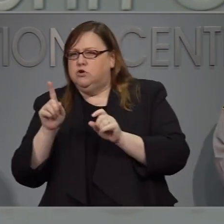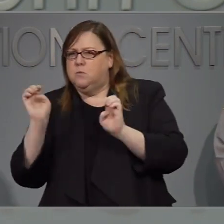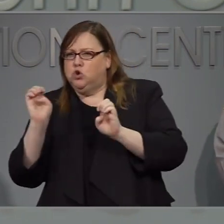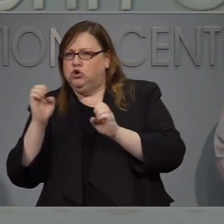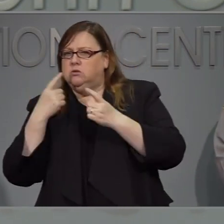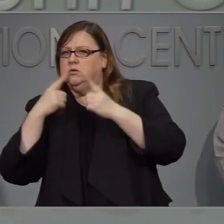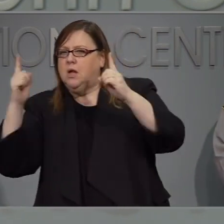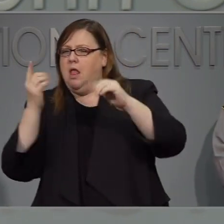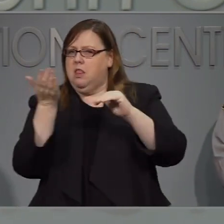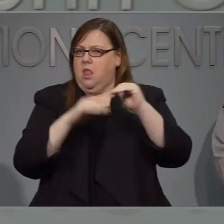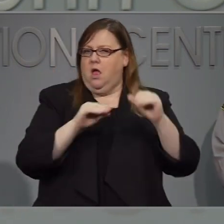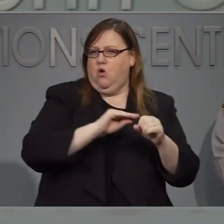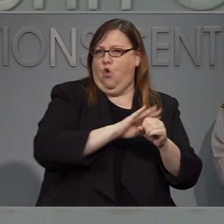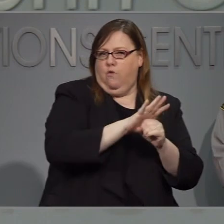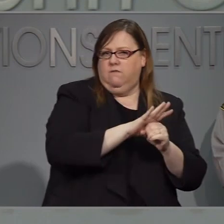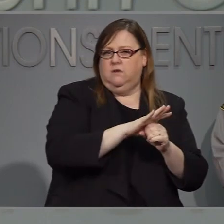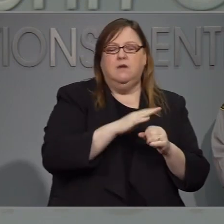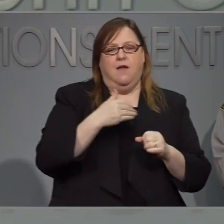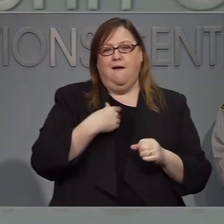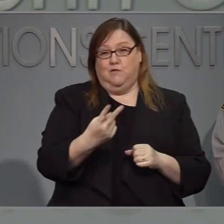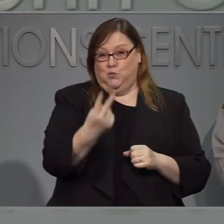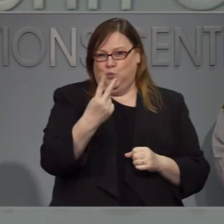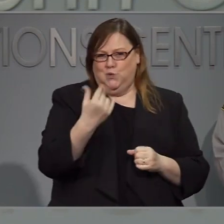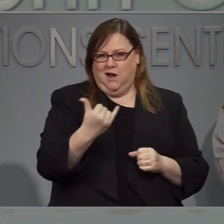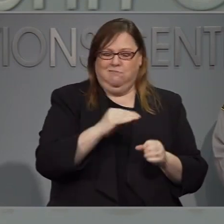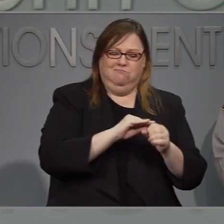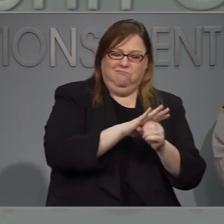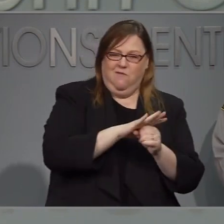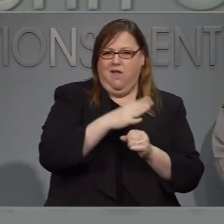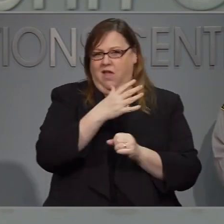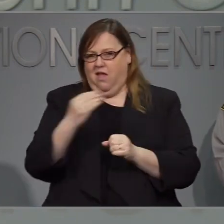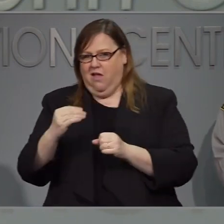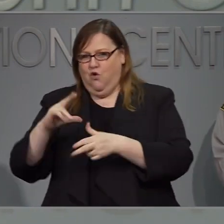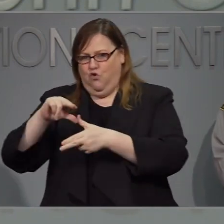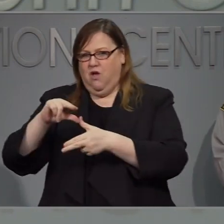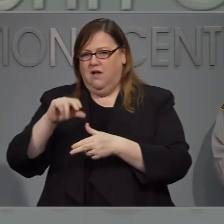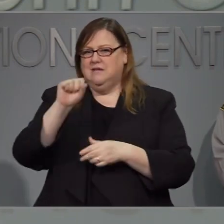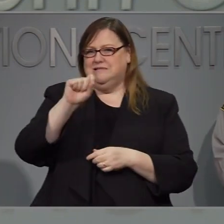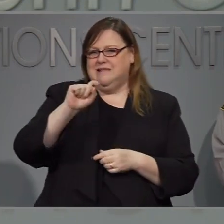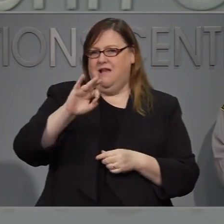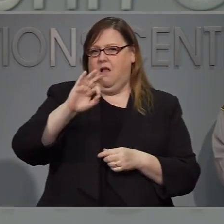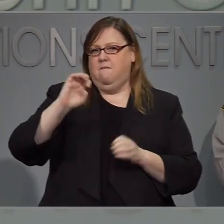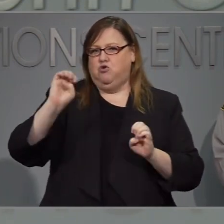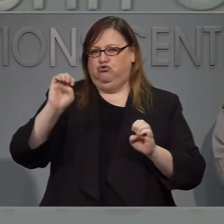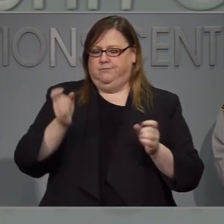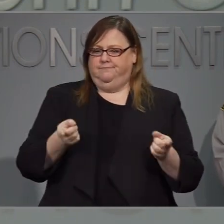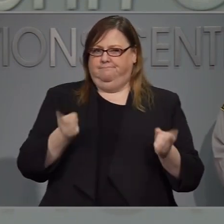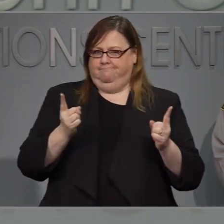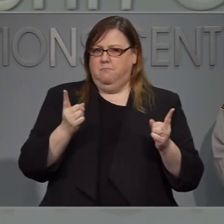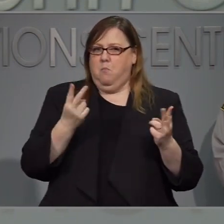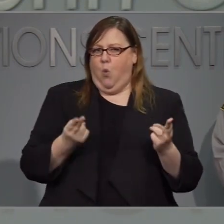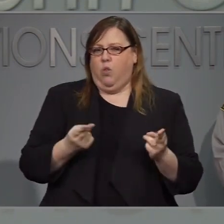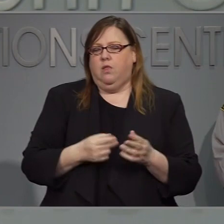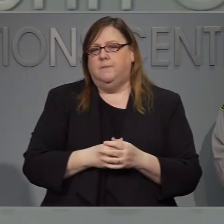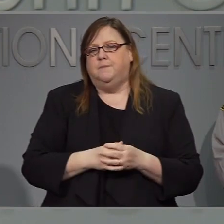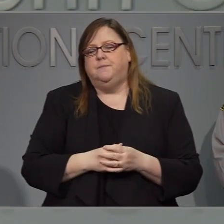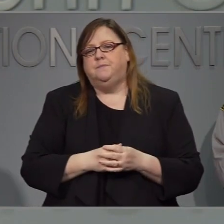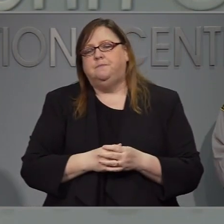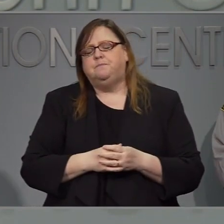emergencia, pero estamos y seguimos en el estado de emergencia de COVID diecinueve la siguiente.